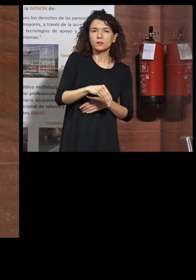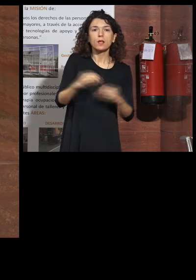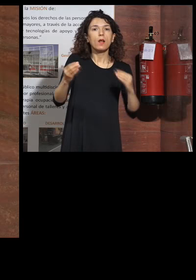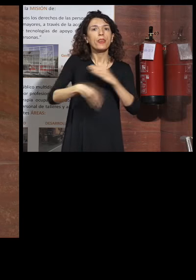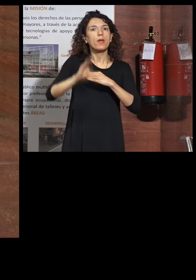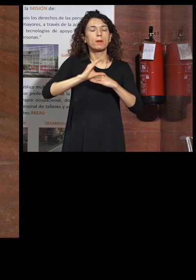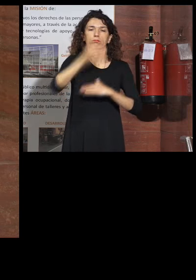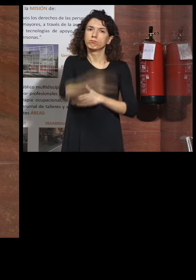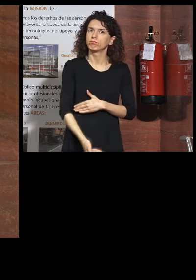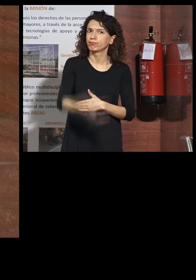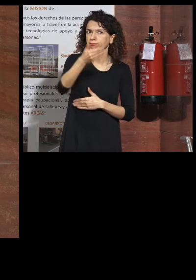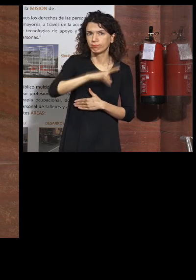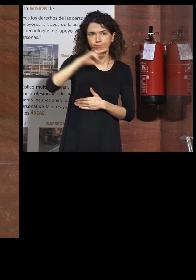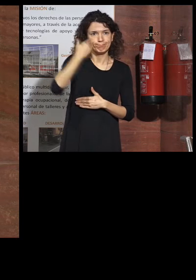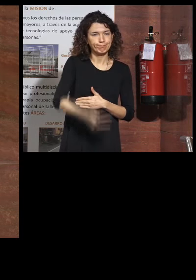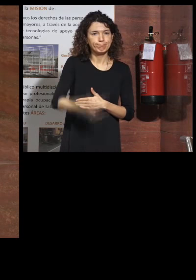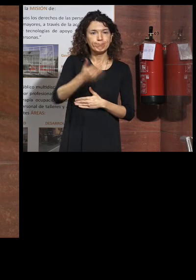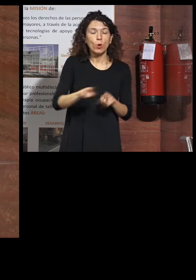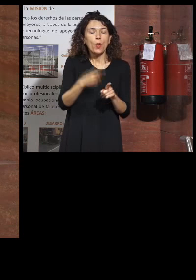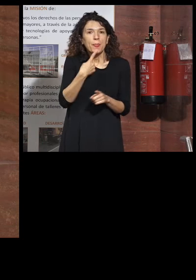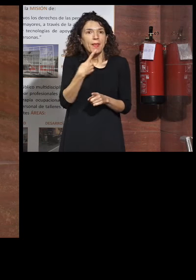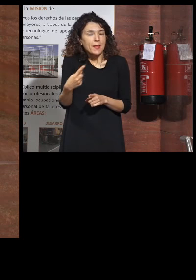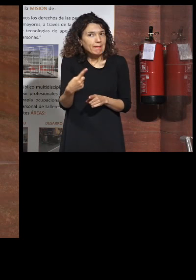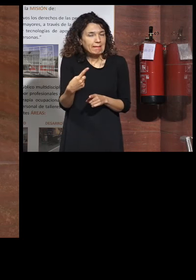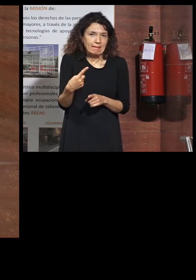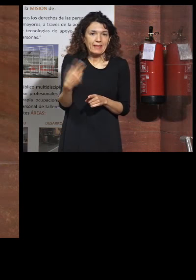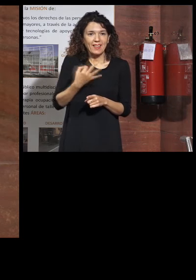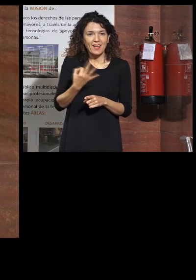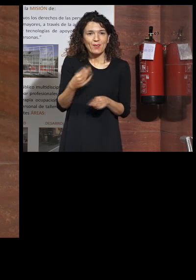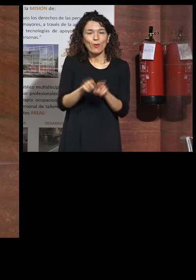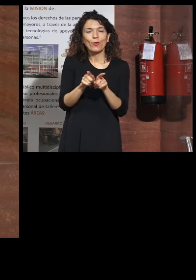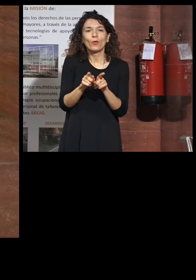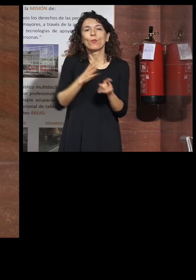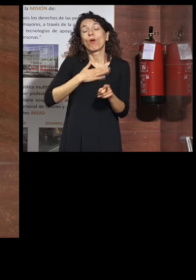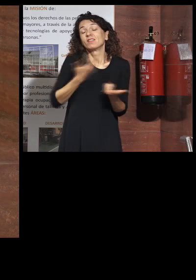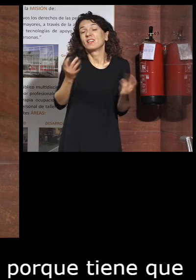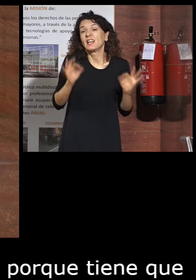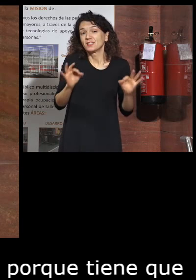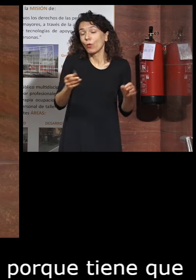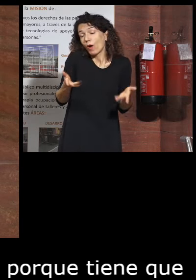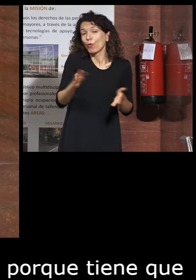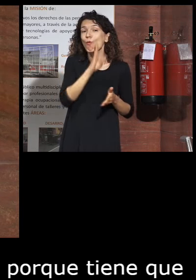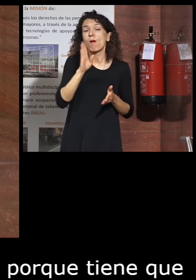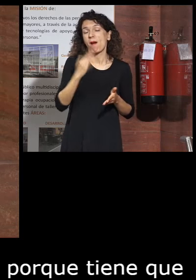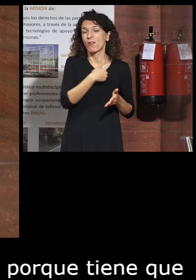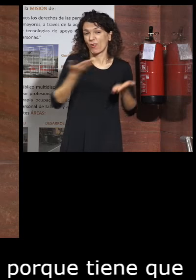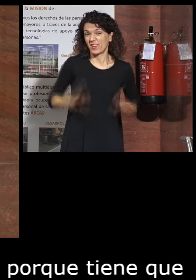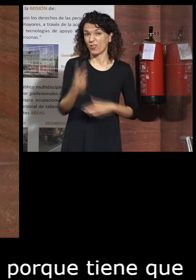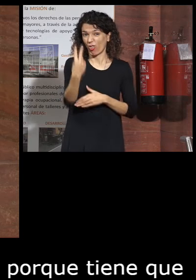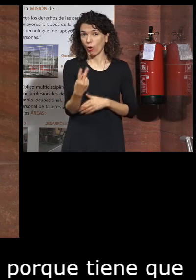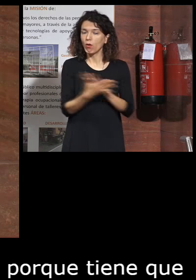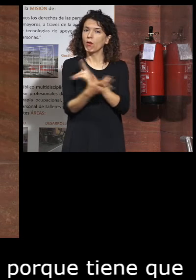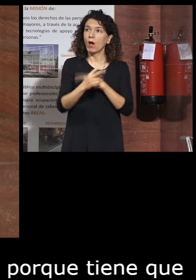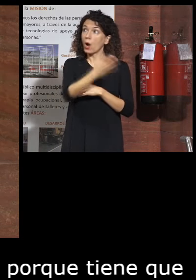es tremendamente importante, pero no me puedo resistir. Yo creo que esto es el defecto de una madre guardia a muchos hijos, a defender el